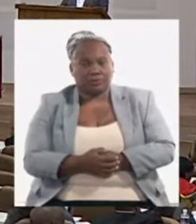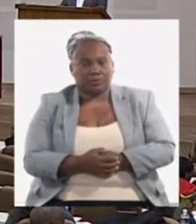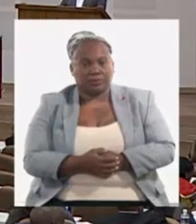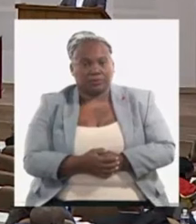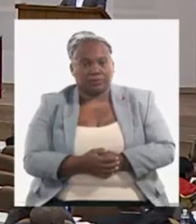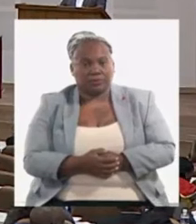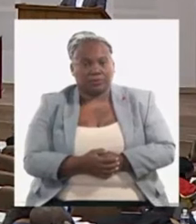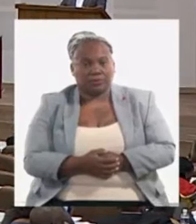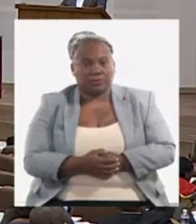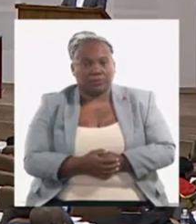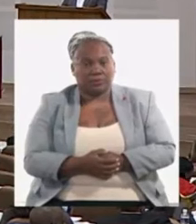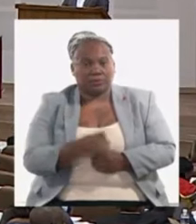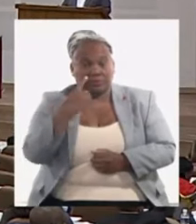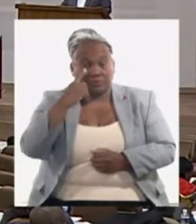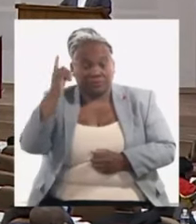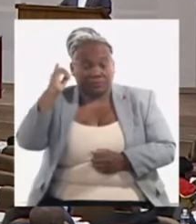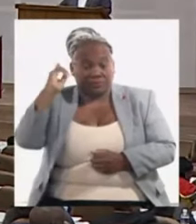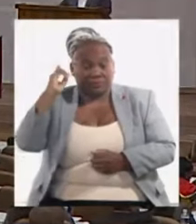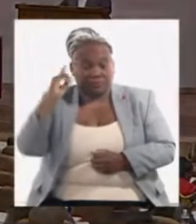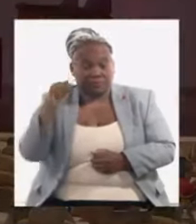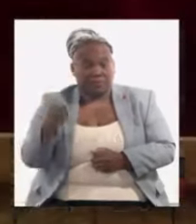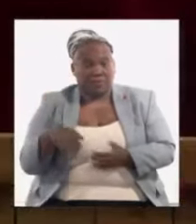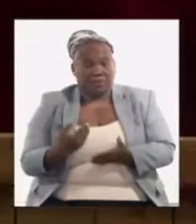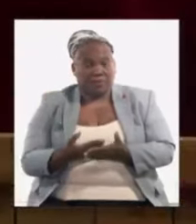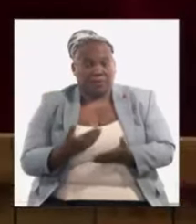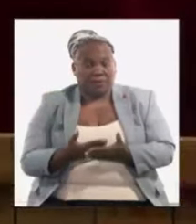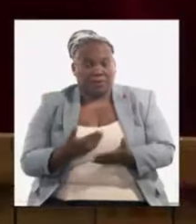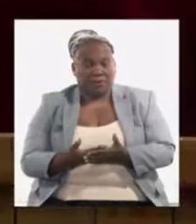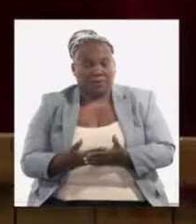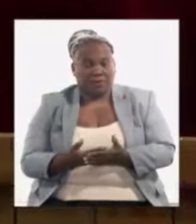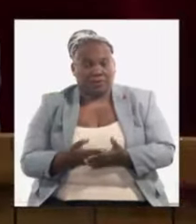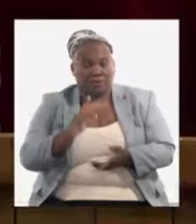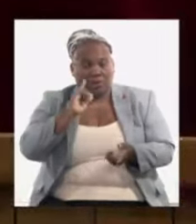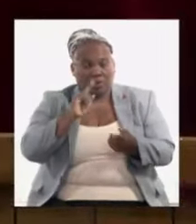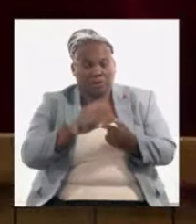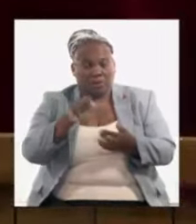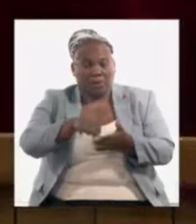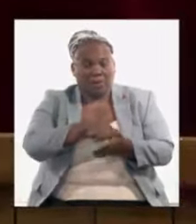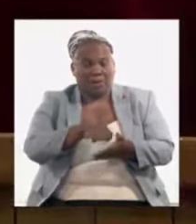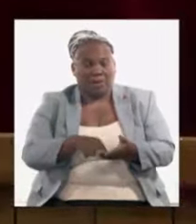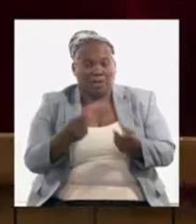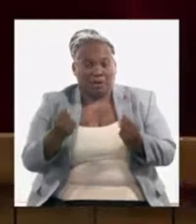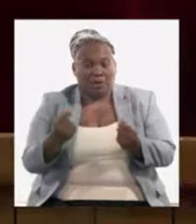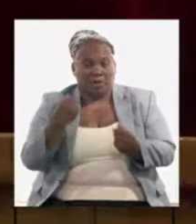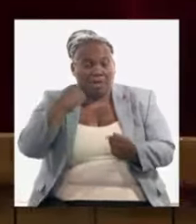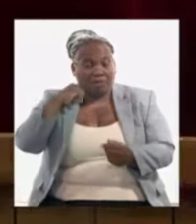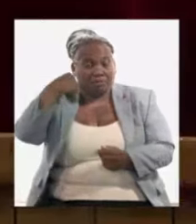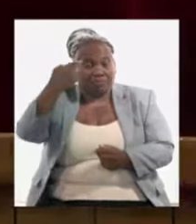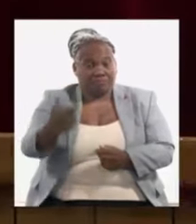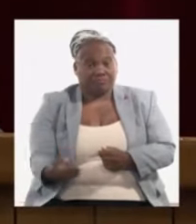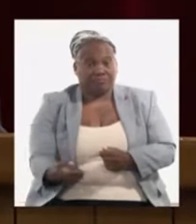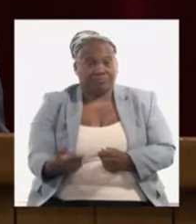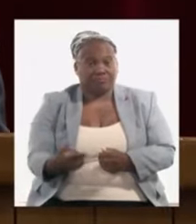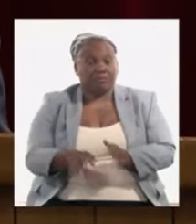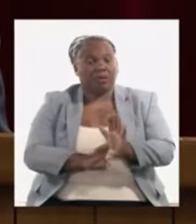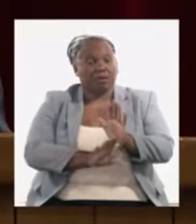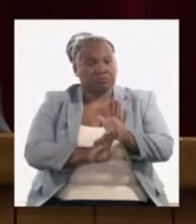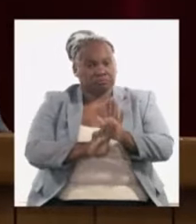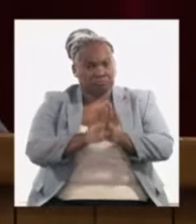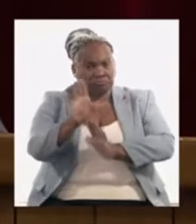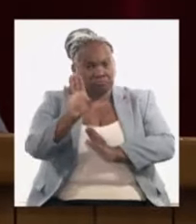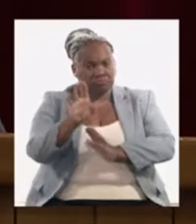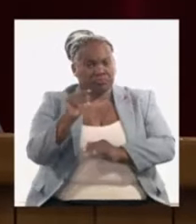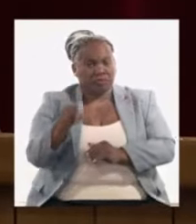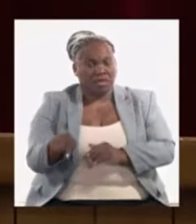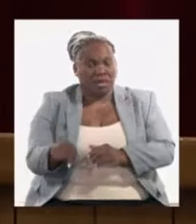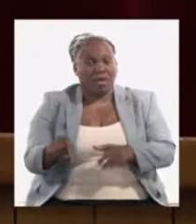con este en este contexto proponemos como objetivos del plan de la economía para el próximo año avanzar en la implementación